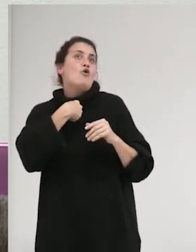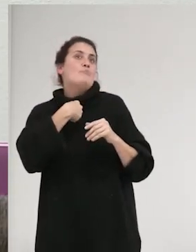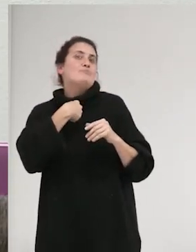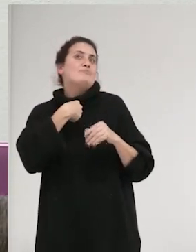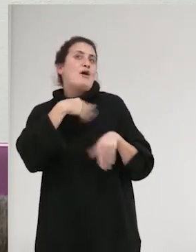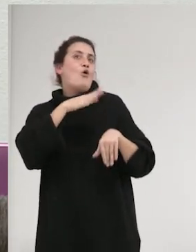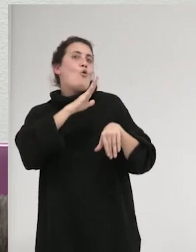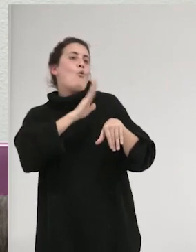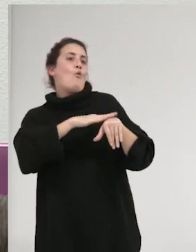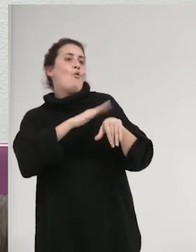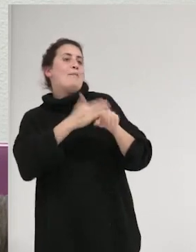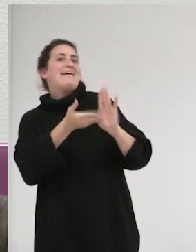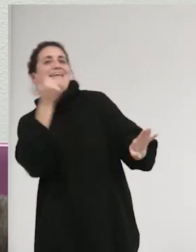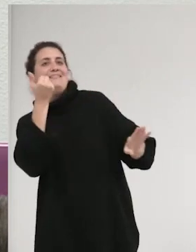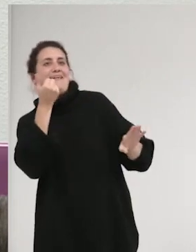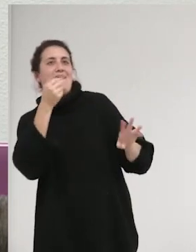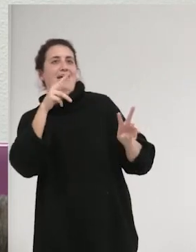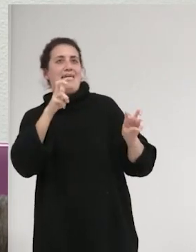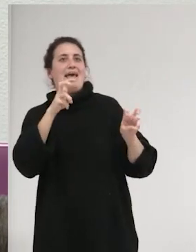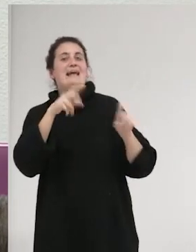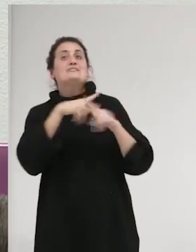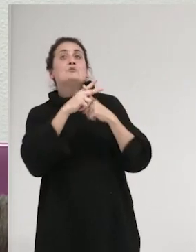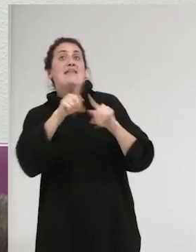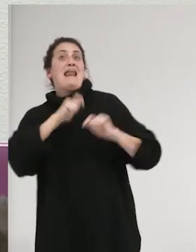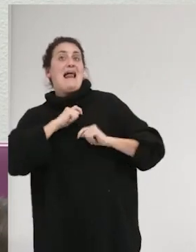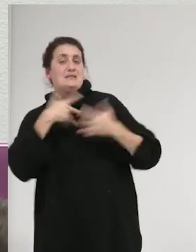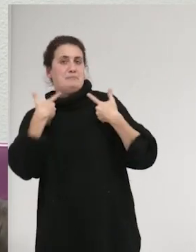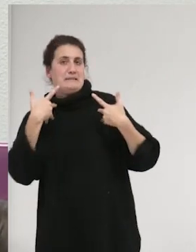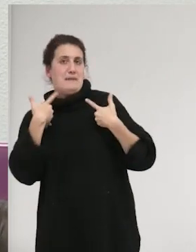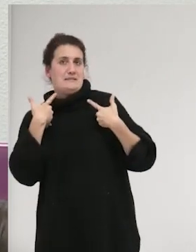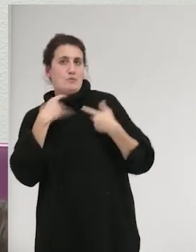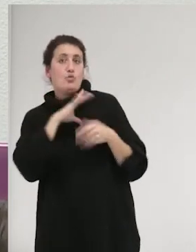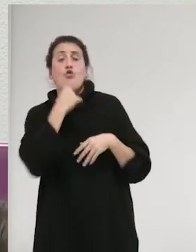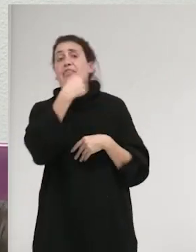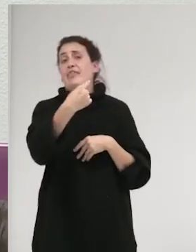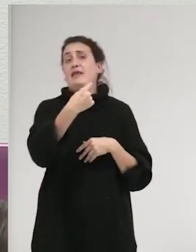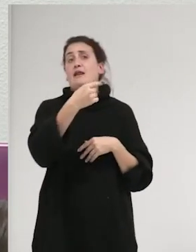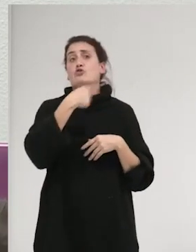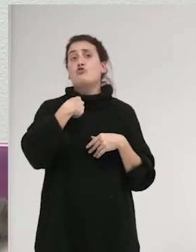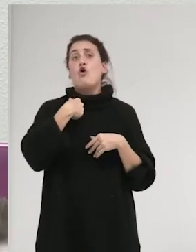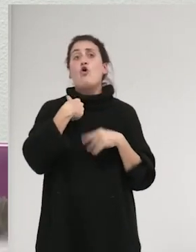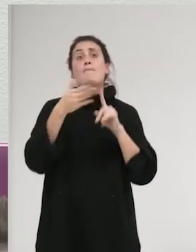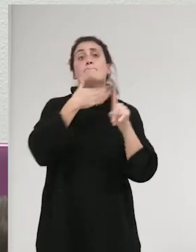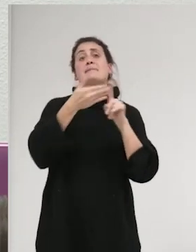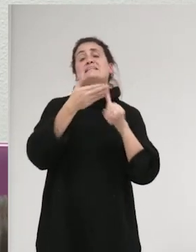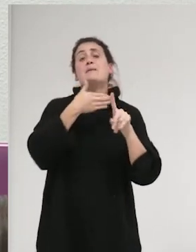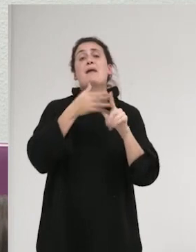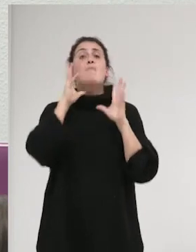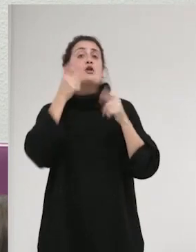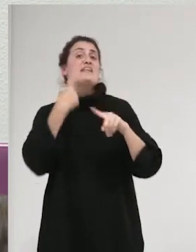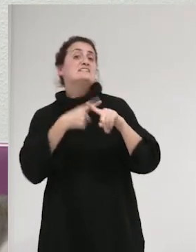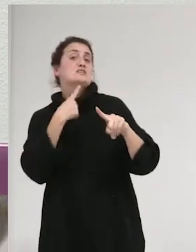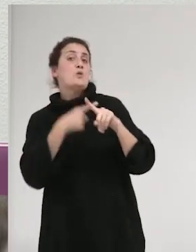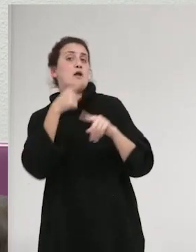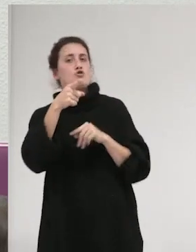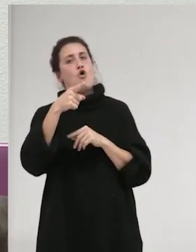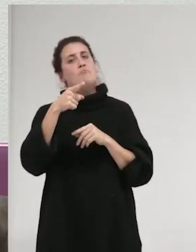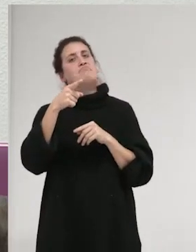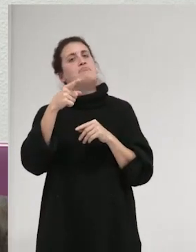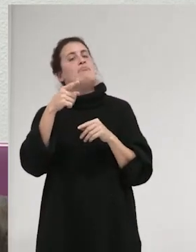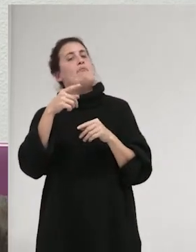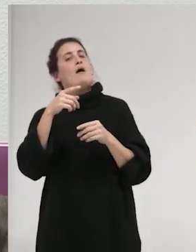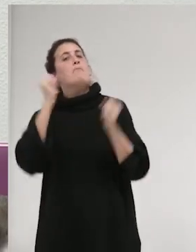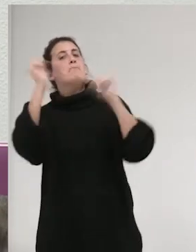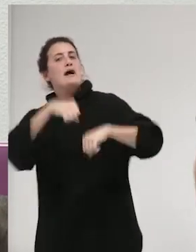de la instrumentalidad a las víctimas, ¿no? Es decir, porque yo decir que yo como víctima de violencia sexual he hecho ese pacto de negociación